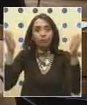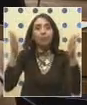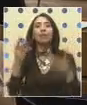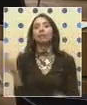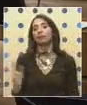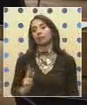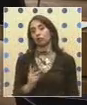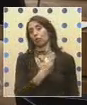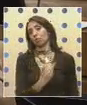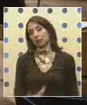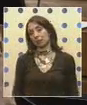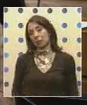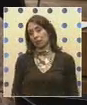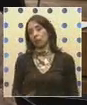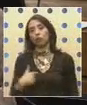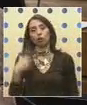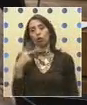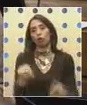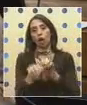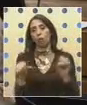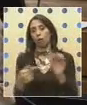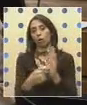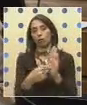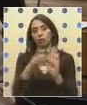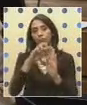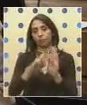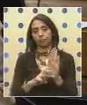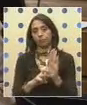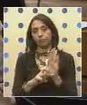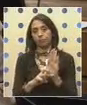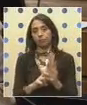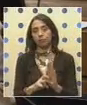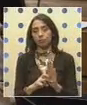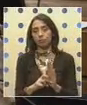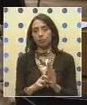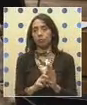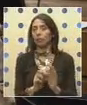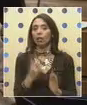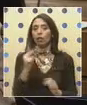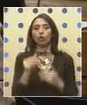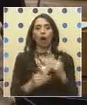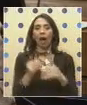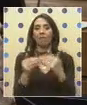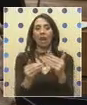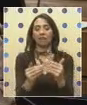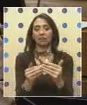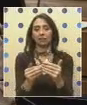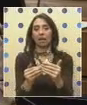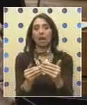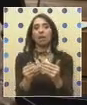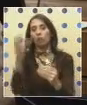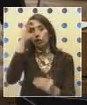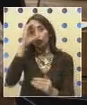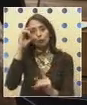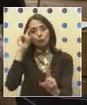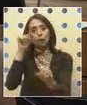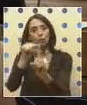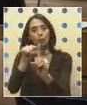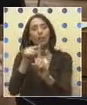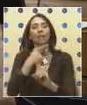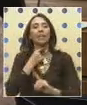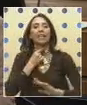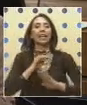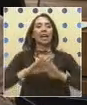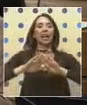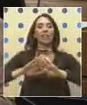Presidente, que no estoy de acuerdo con este proyecto. Creo que no avanza en la línea que se persigue. Creo que se quiere evitar